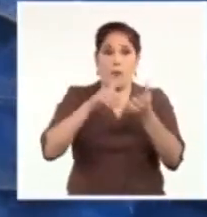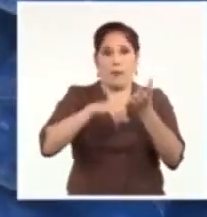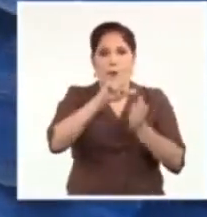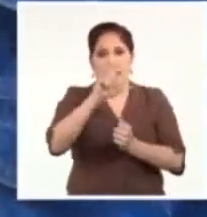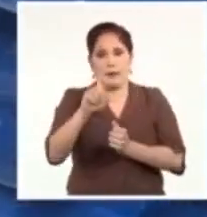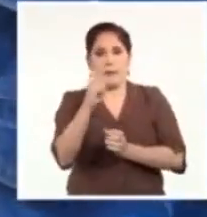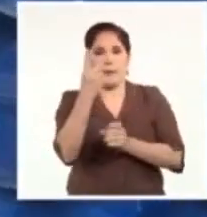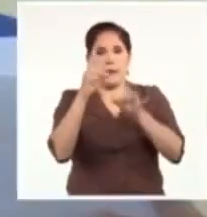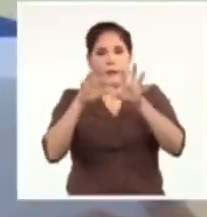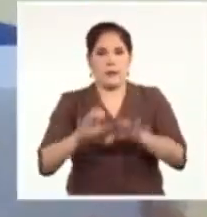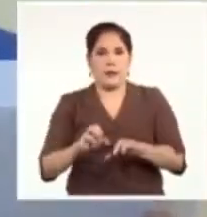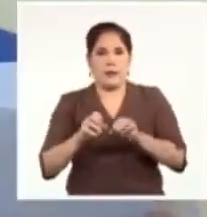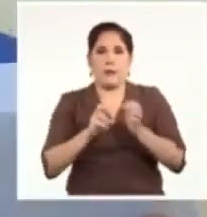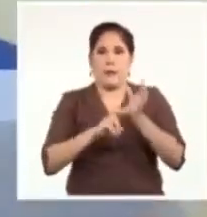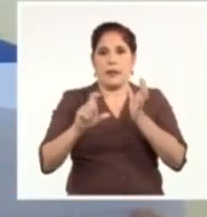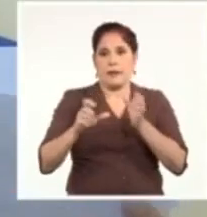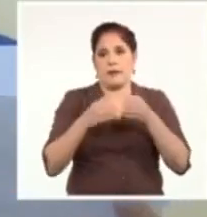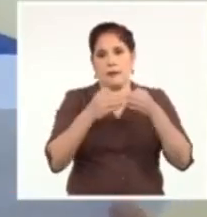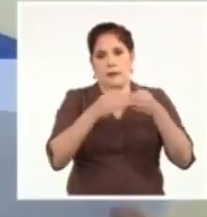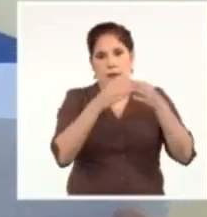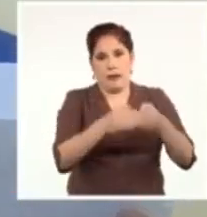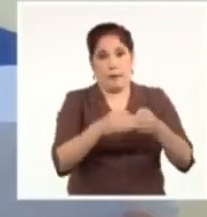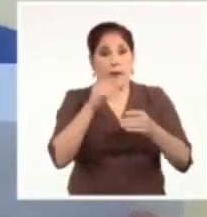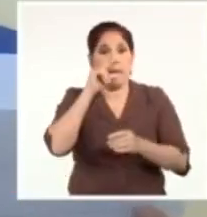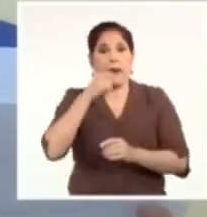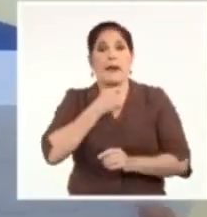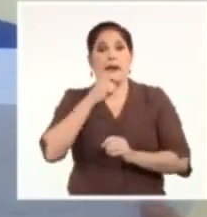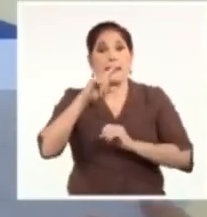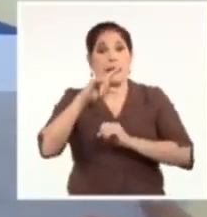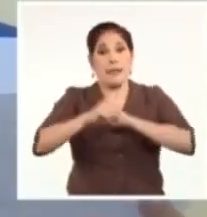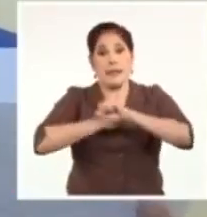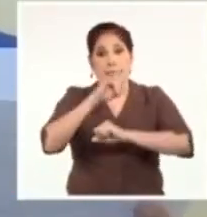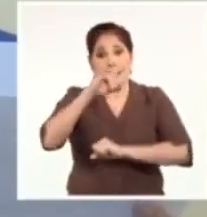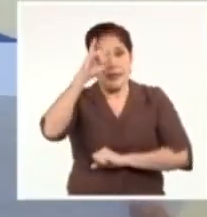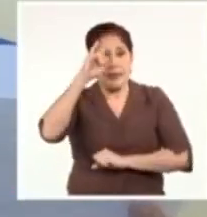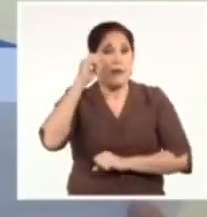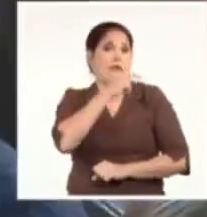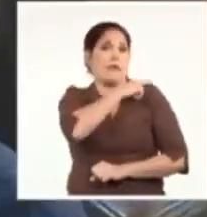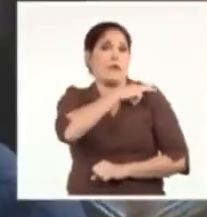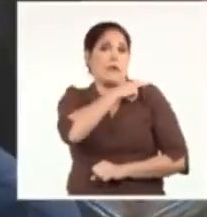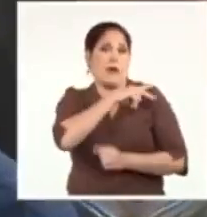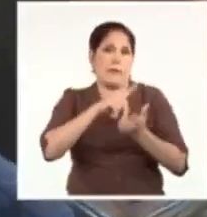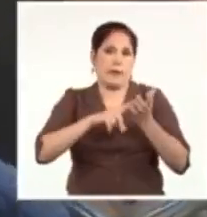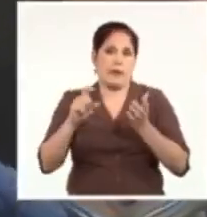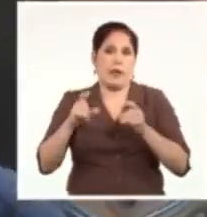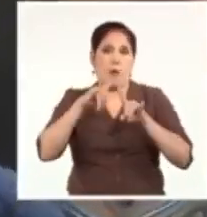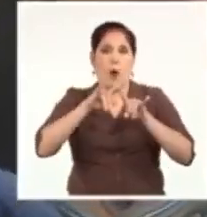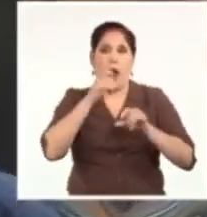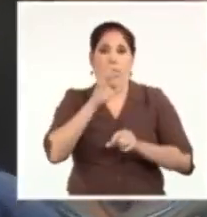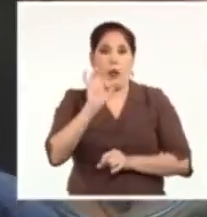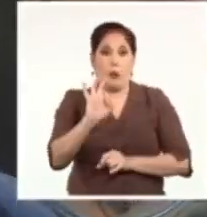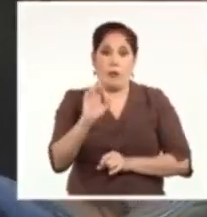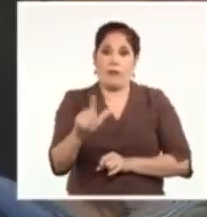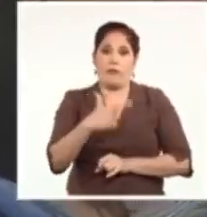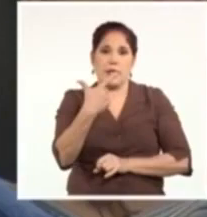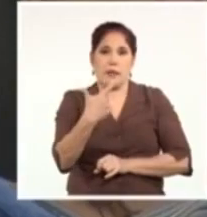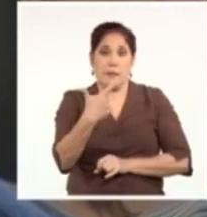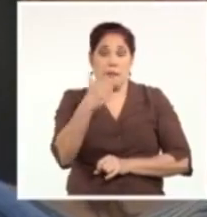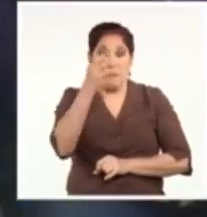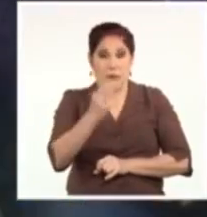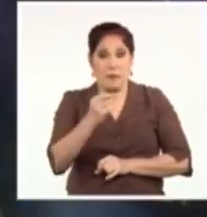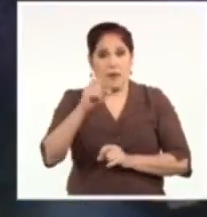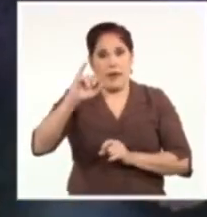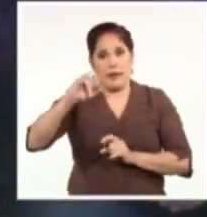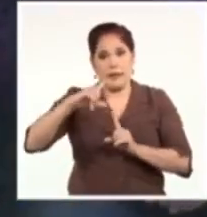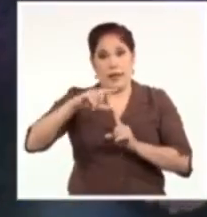secretaria del partido en Granma, Belkis Pérez Cruz, funcionaria del Comité Central, Waldo Ramírez de la Rivera, vicepresidente primero del